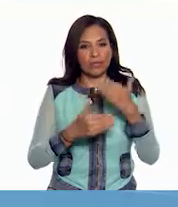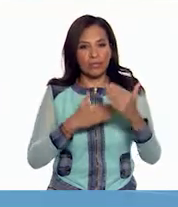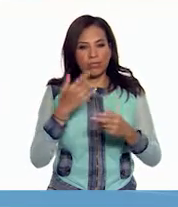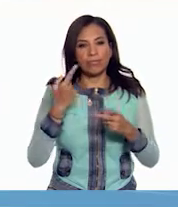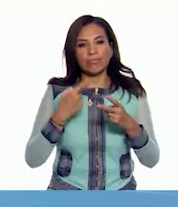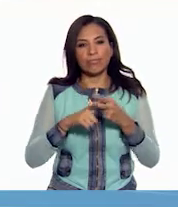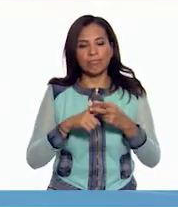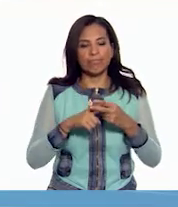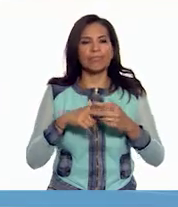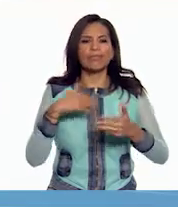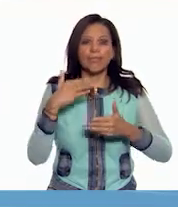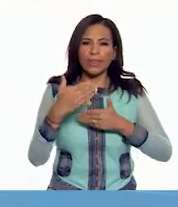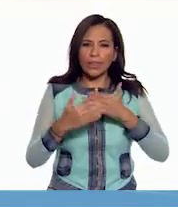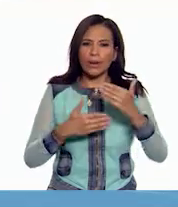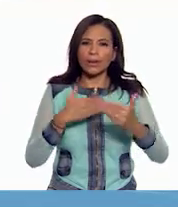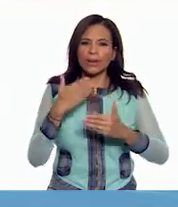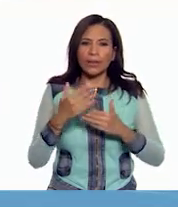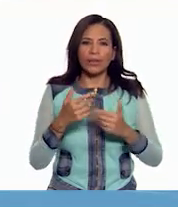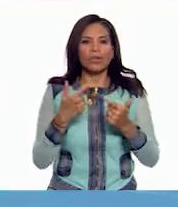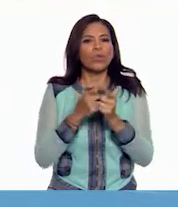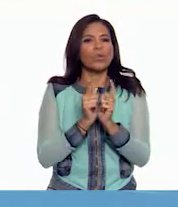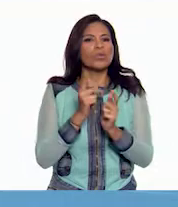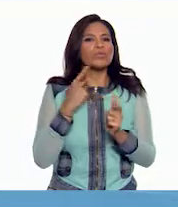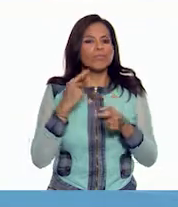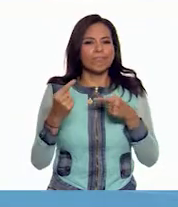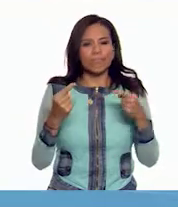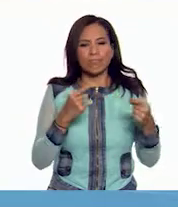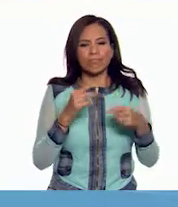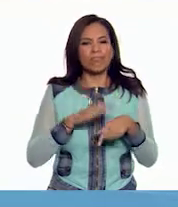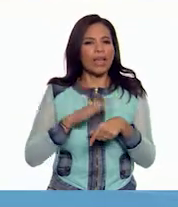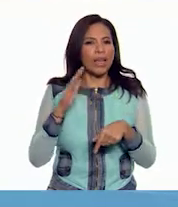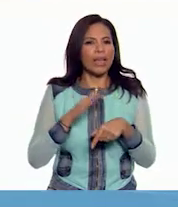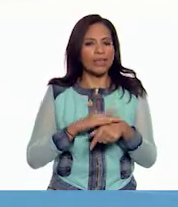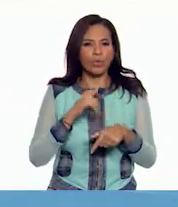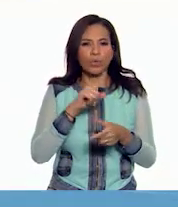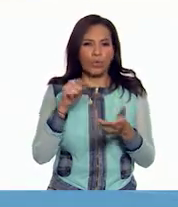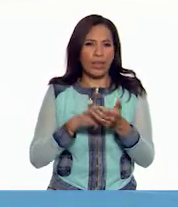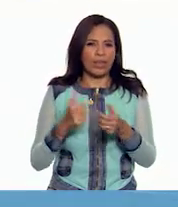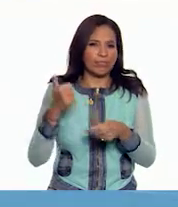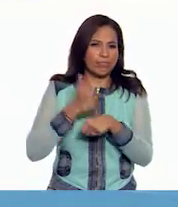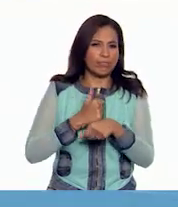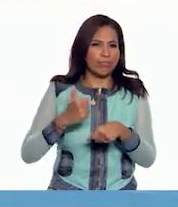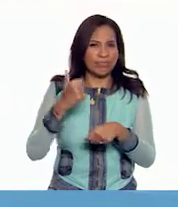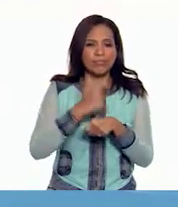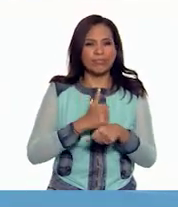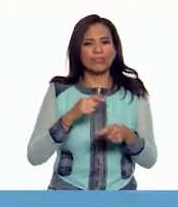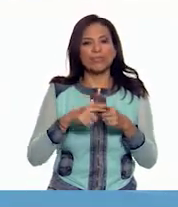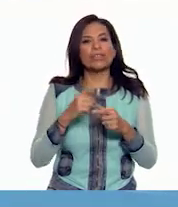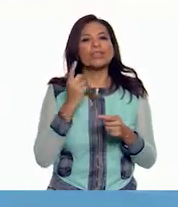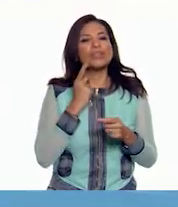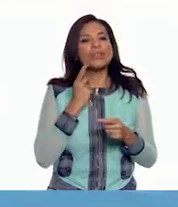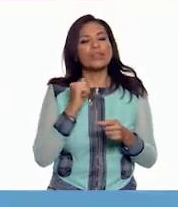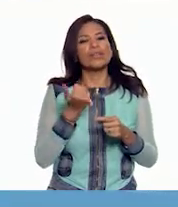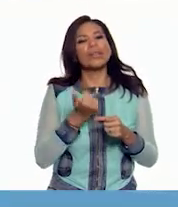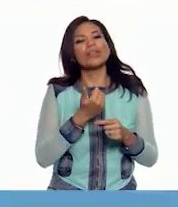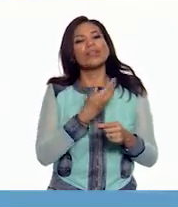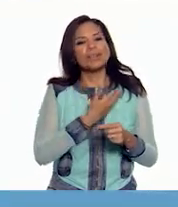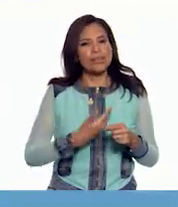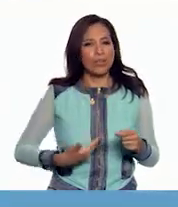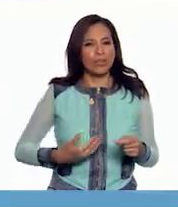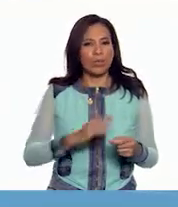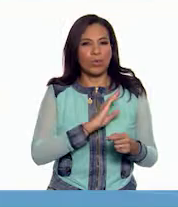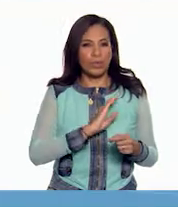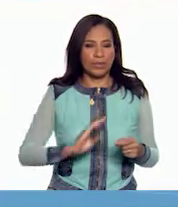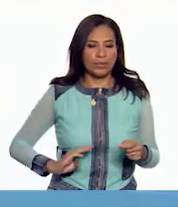comenzó a avanzar y los partidos de oposición conquistaron cada vez más espacios, como diputaciones y algunas presidencias municipales,